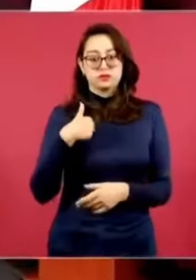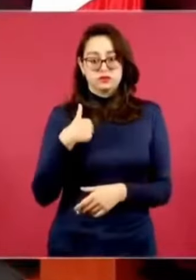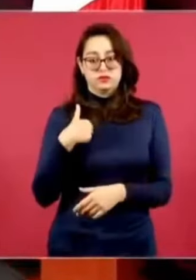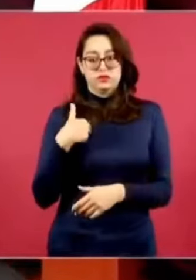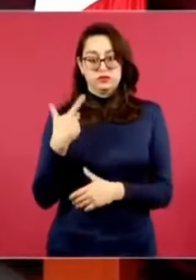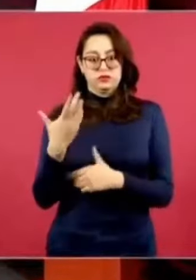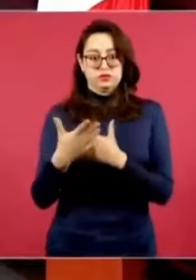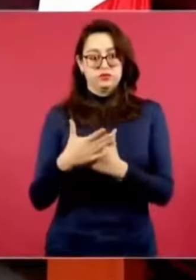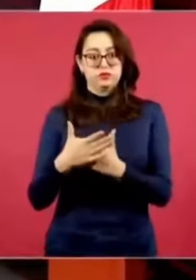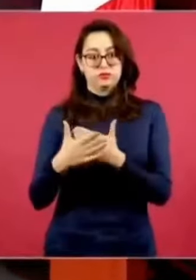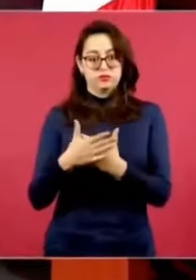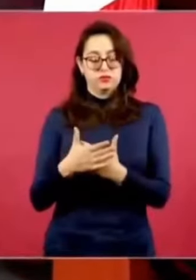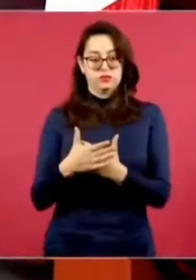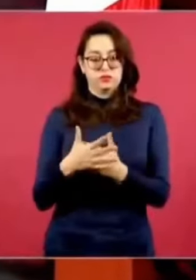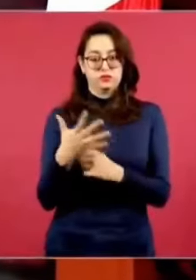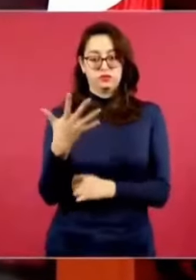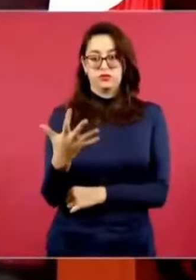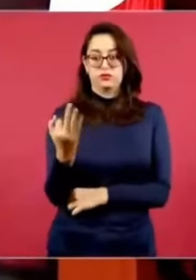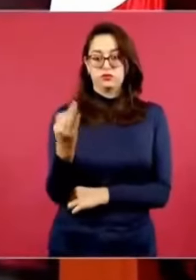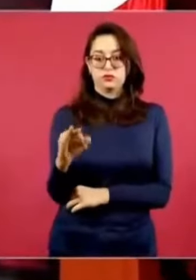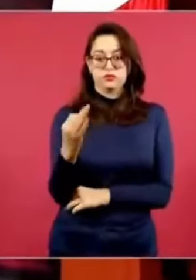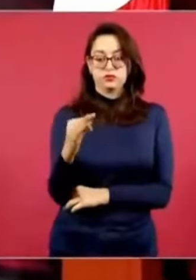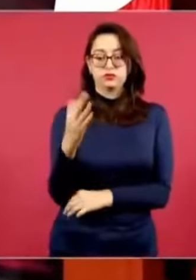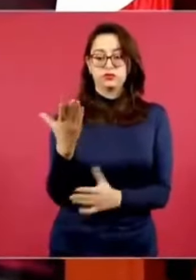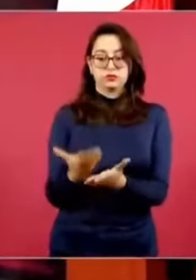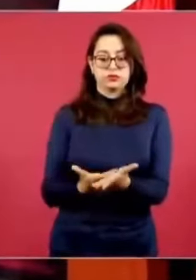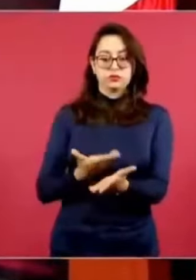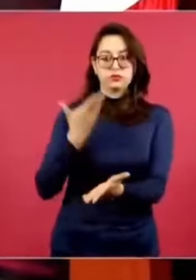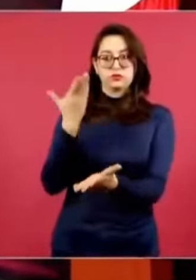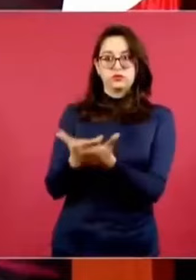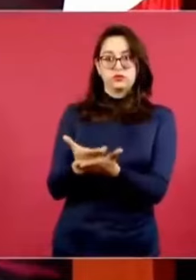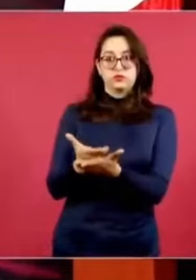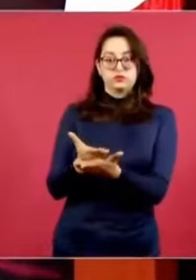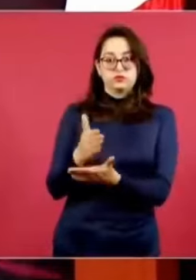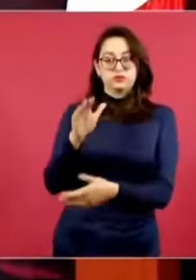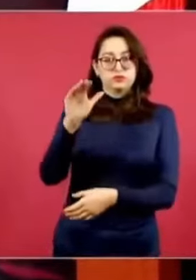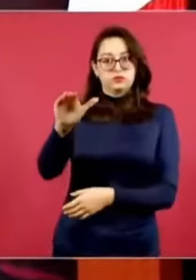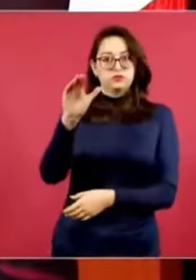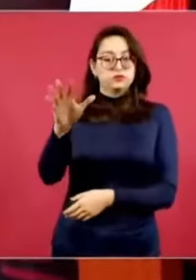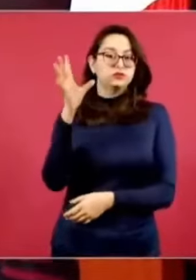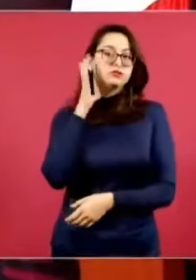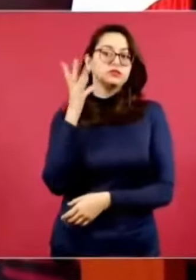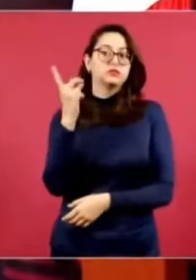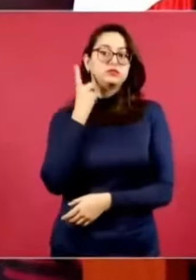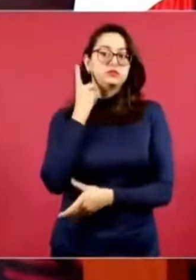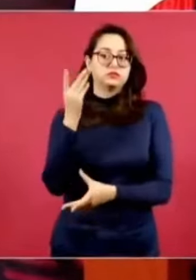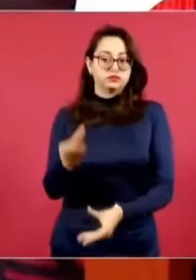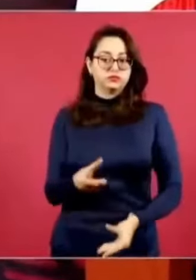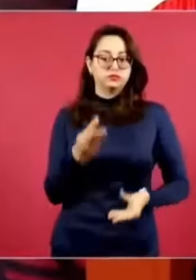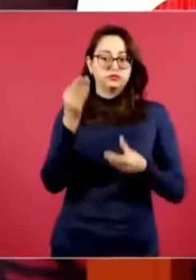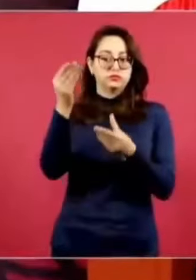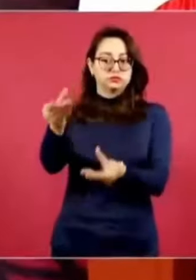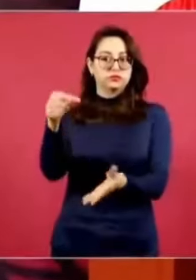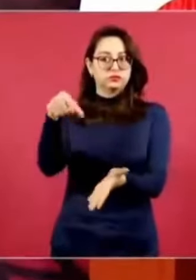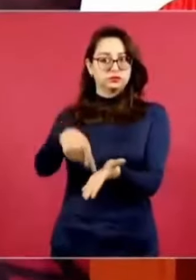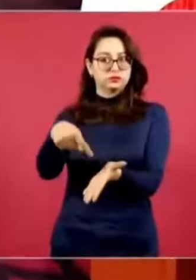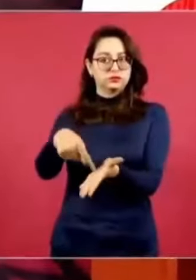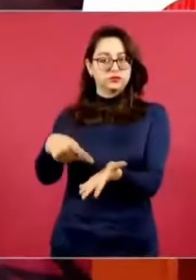que voy a presentar el día 5 de febrero, por ejemplo,